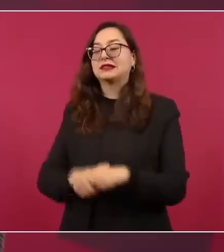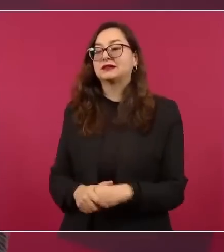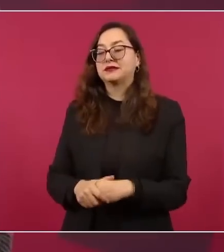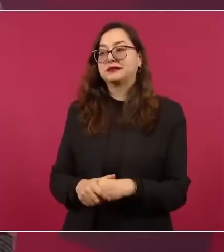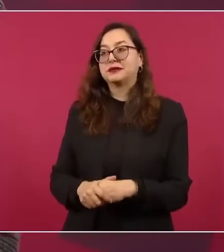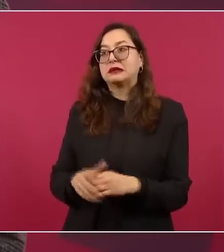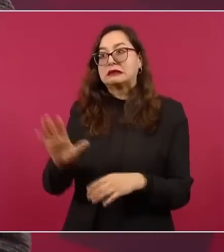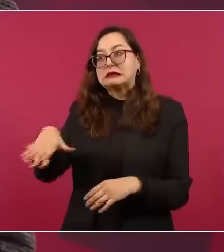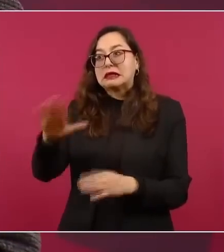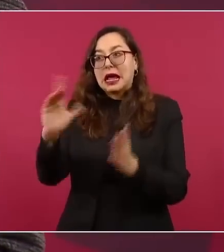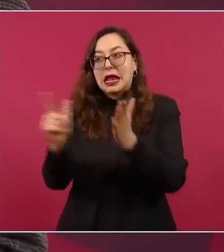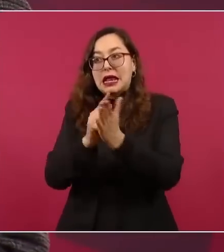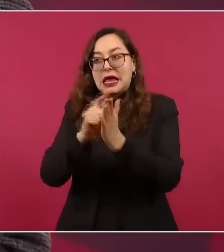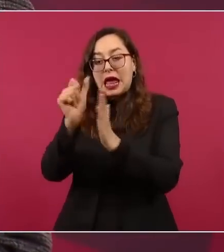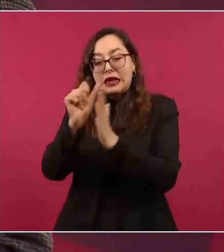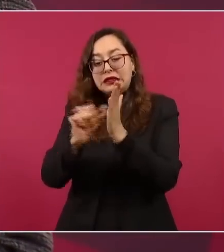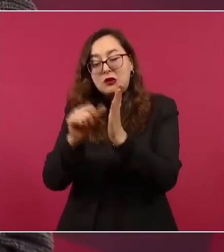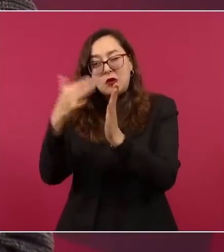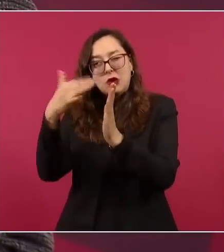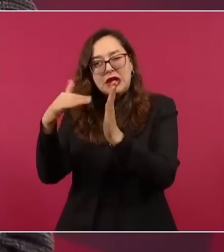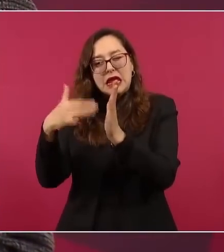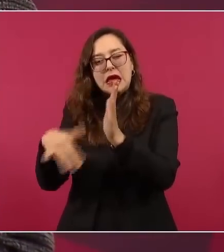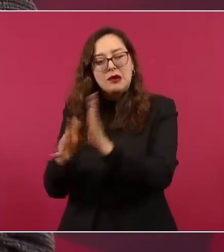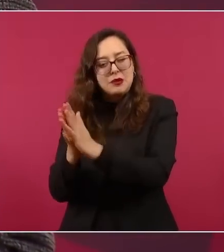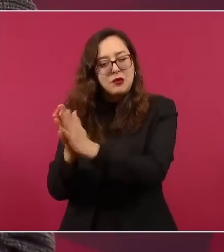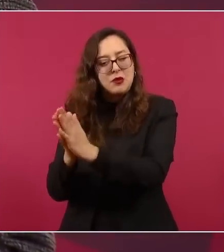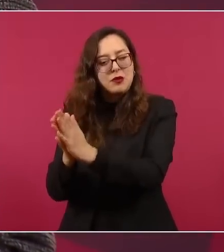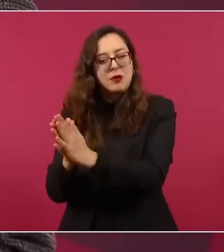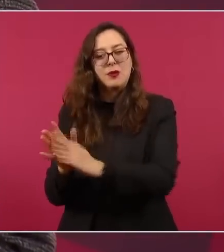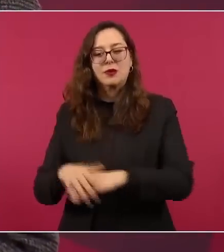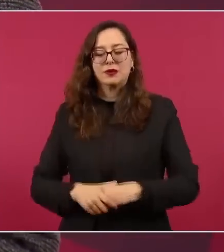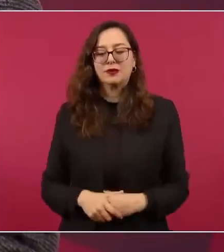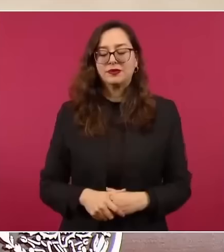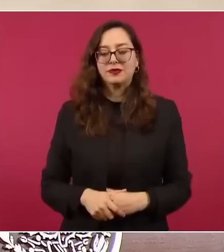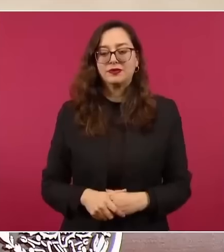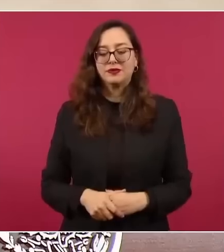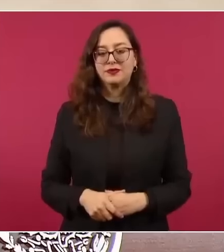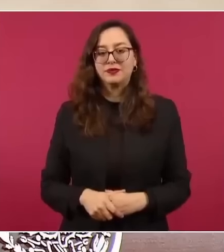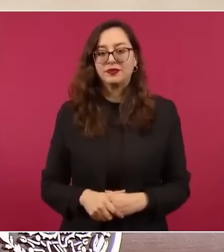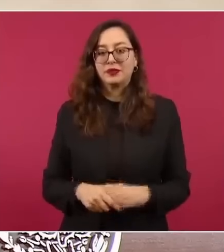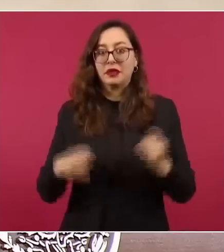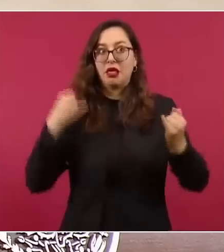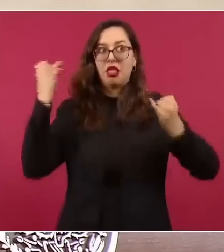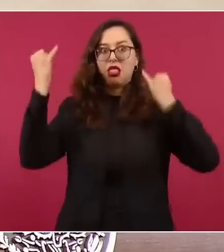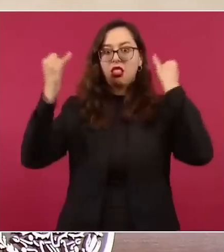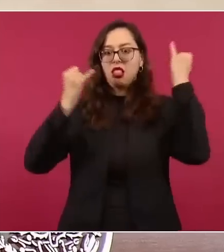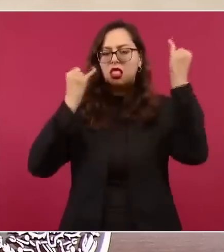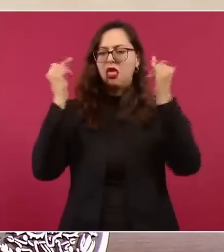artículo y que ya no sigan